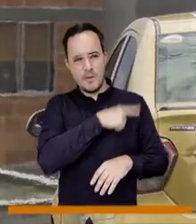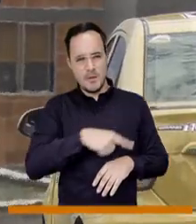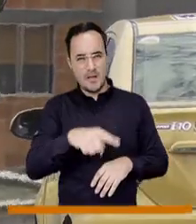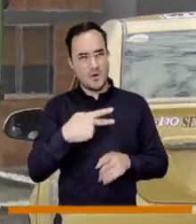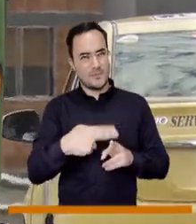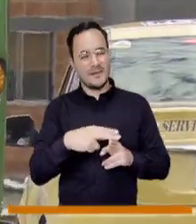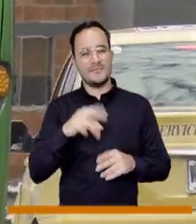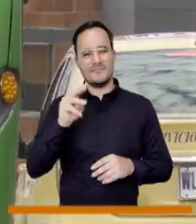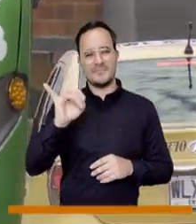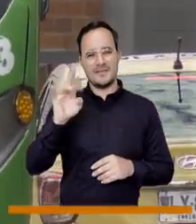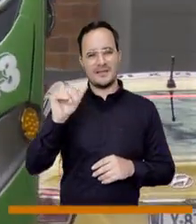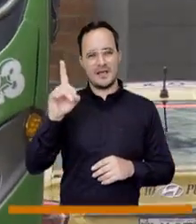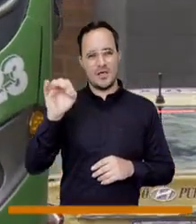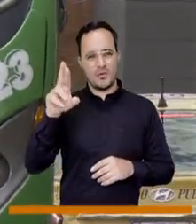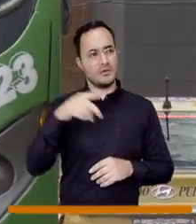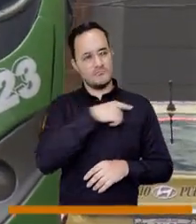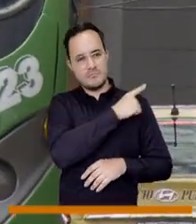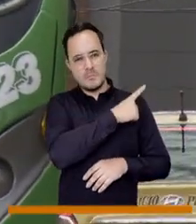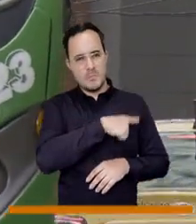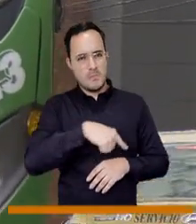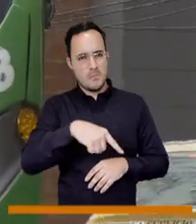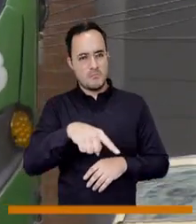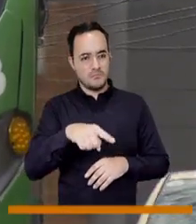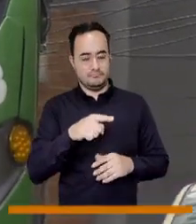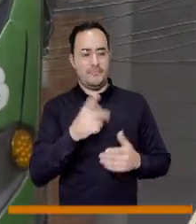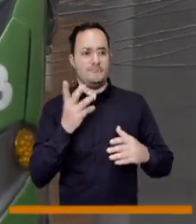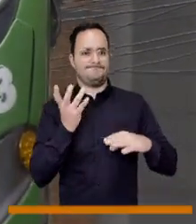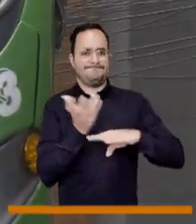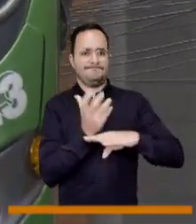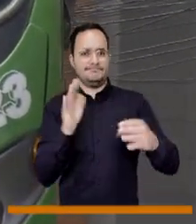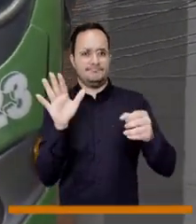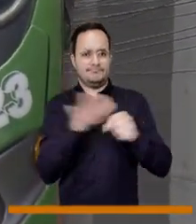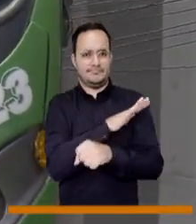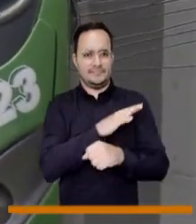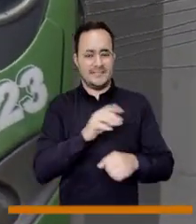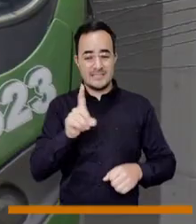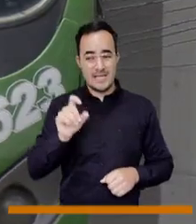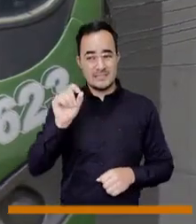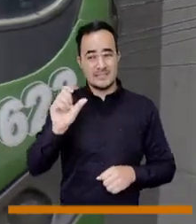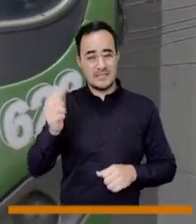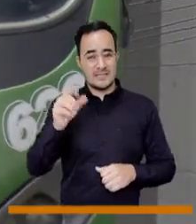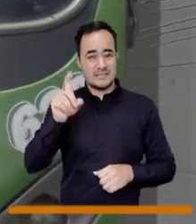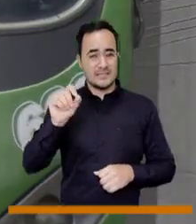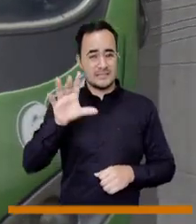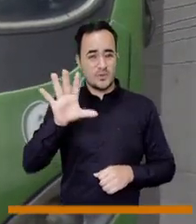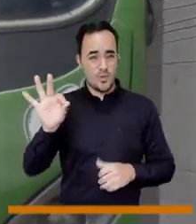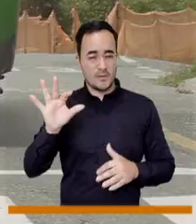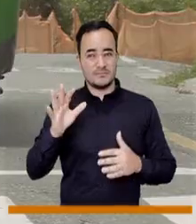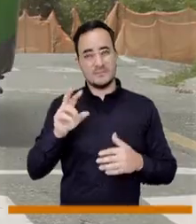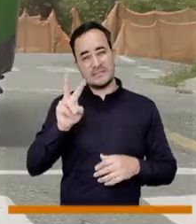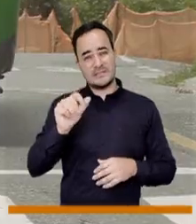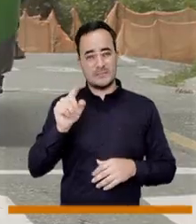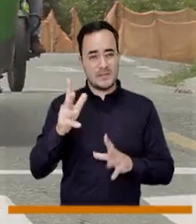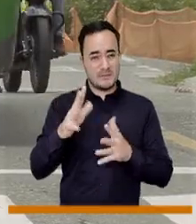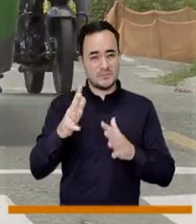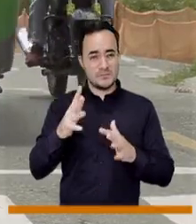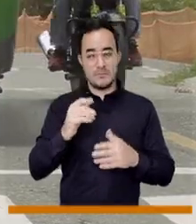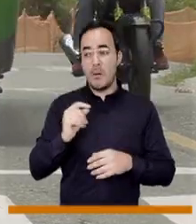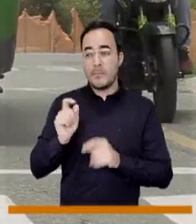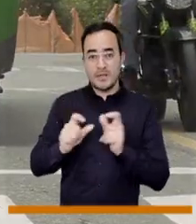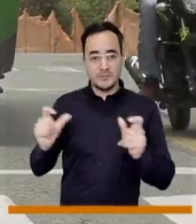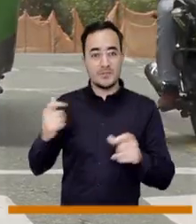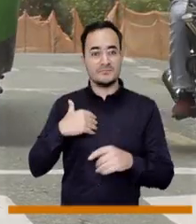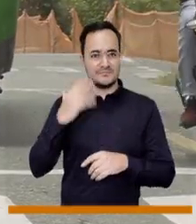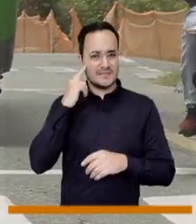viene de, ¿cómo se llama? Mirador del Valle. Y desde que sube, sube lleno, 6.10, 6.50, 7.30